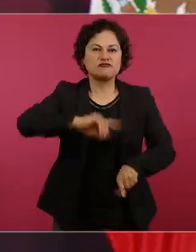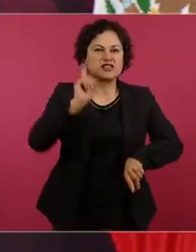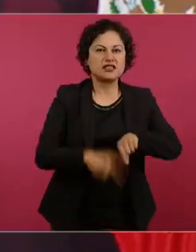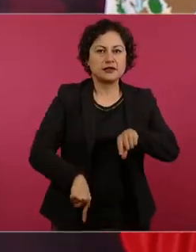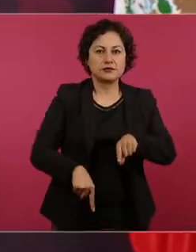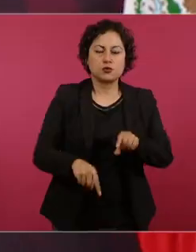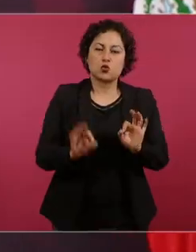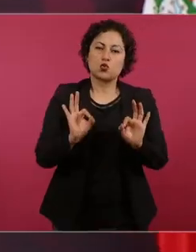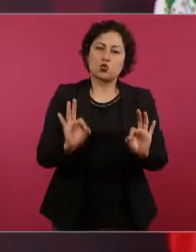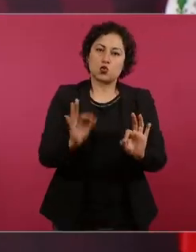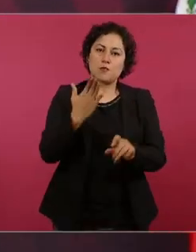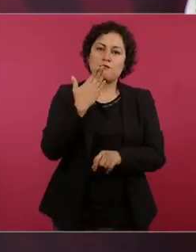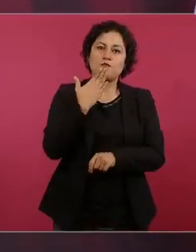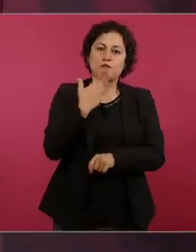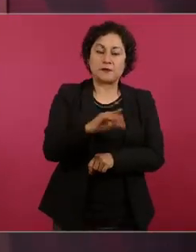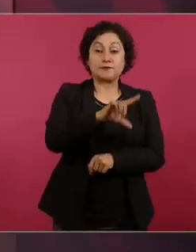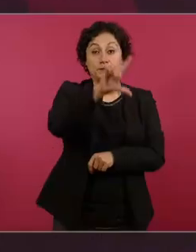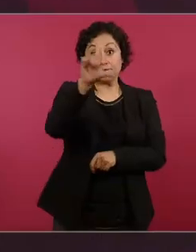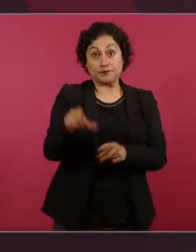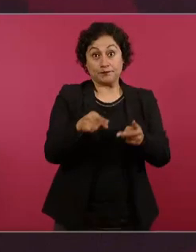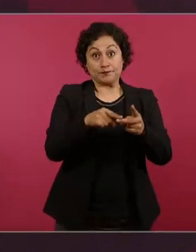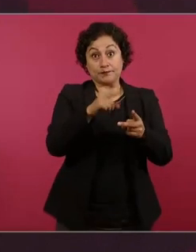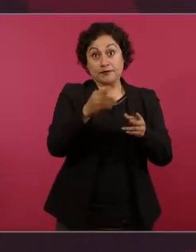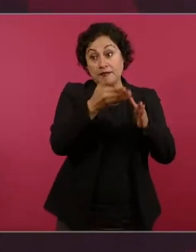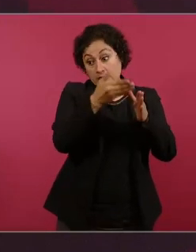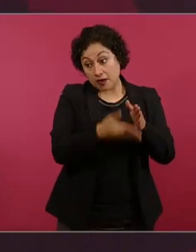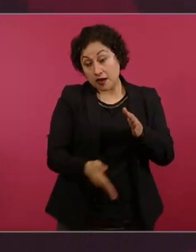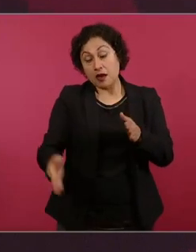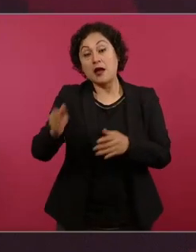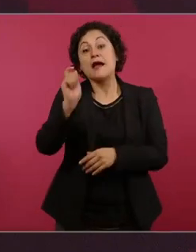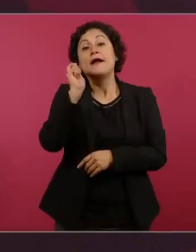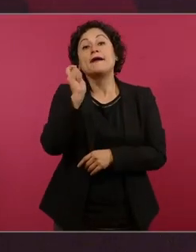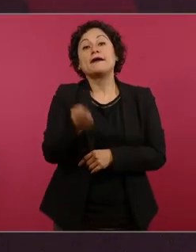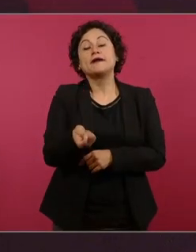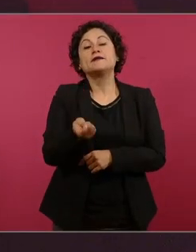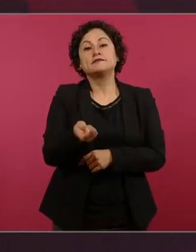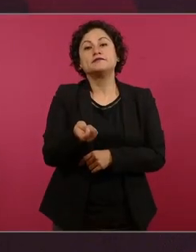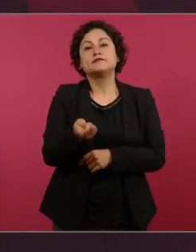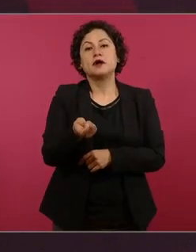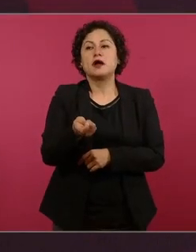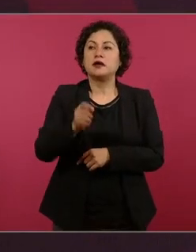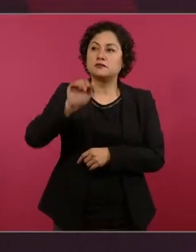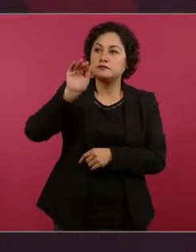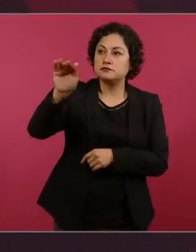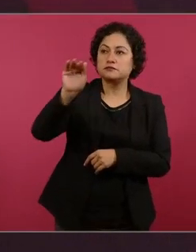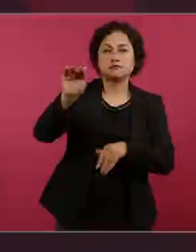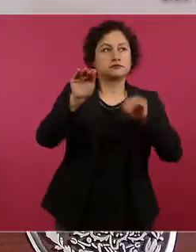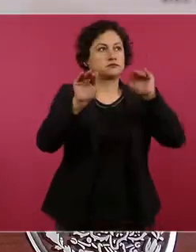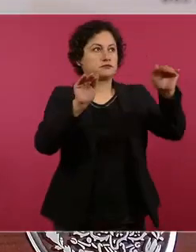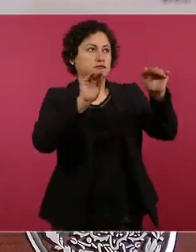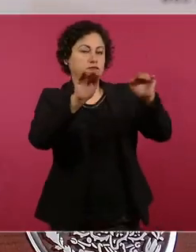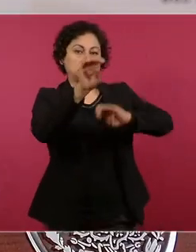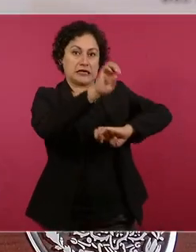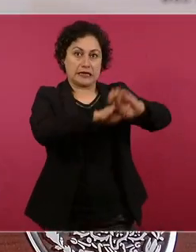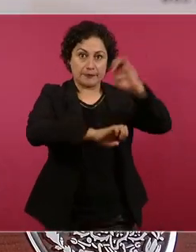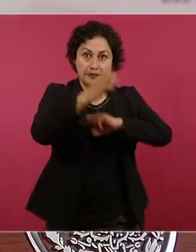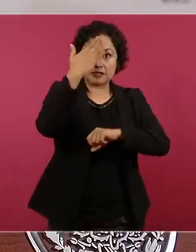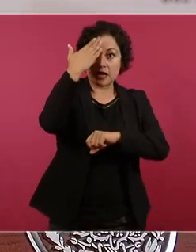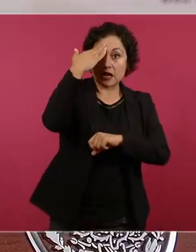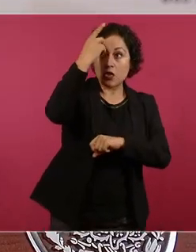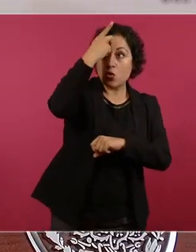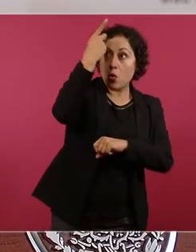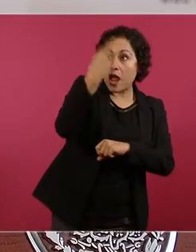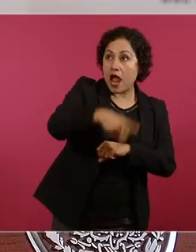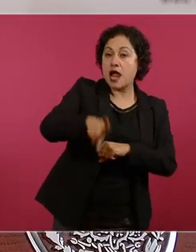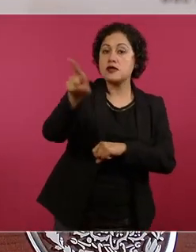ahí se empezó a pedir a los empresarios a los banqueros que nos ayudaran